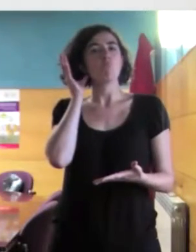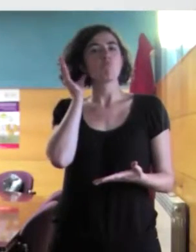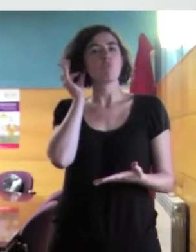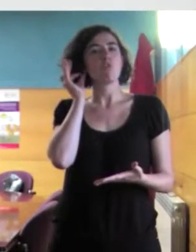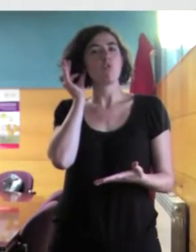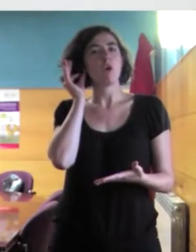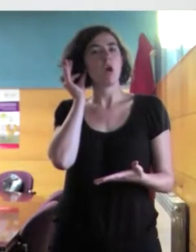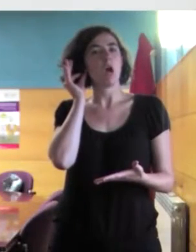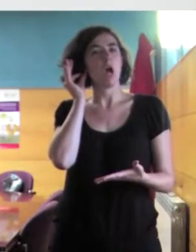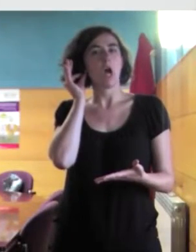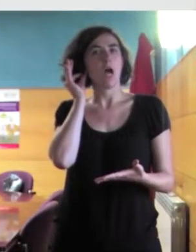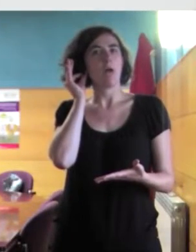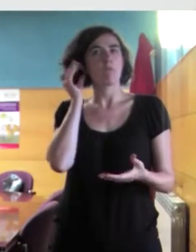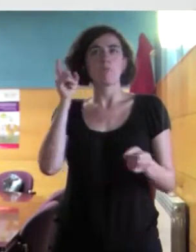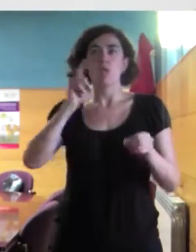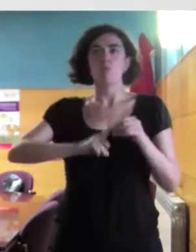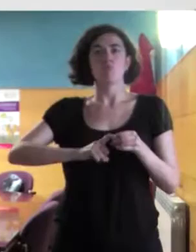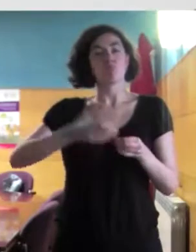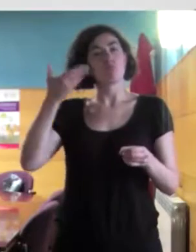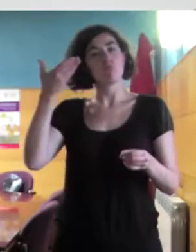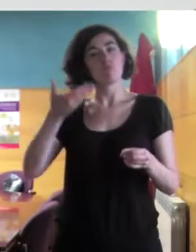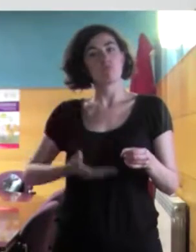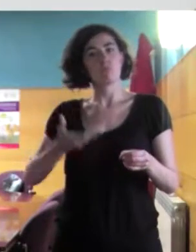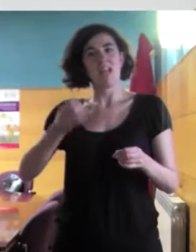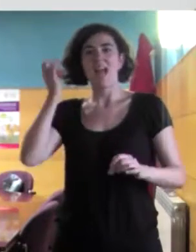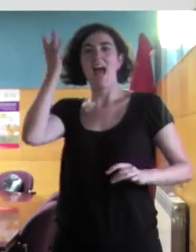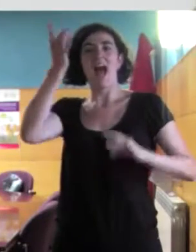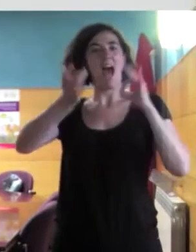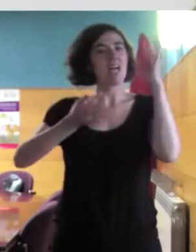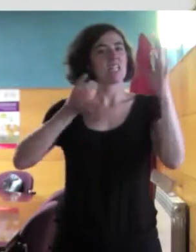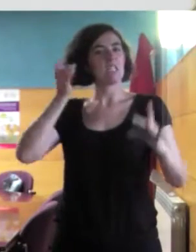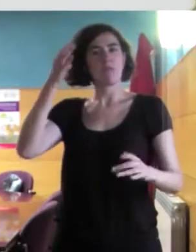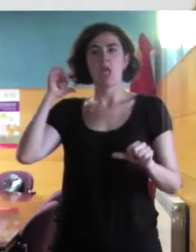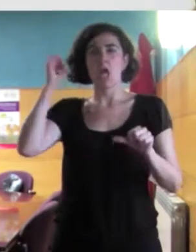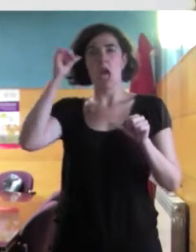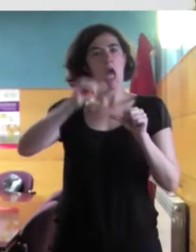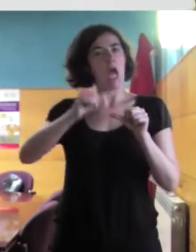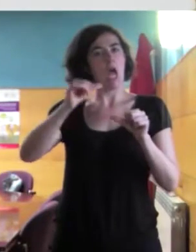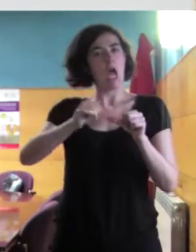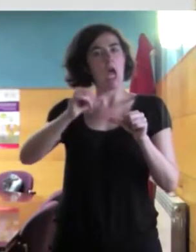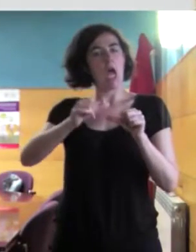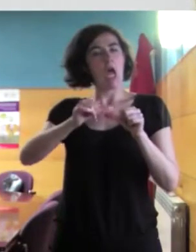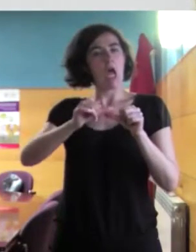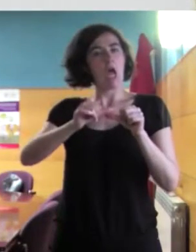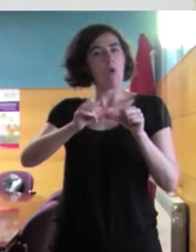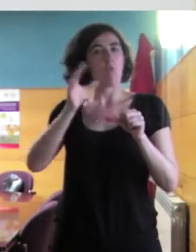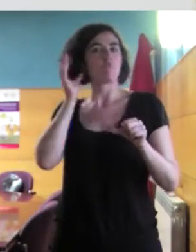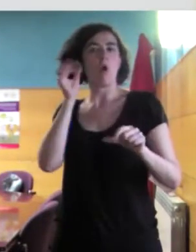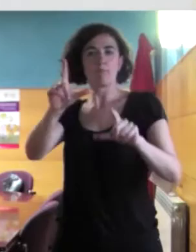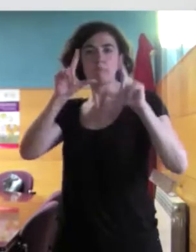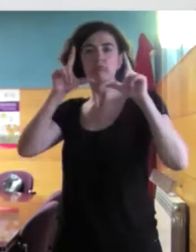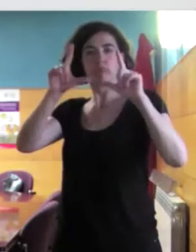clave y fundamental en todas las actividades que se han venido desarrollando durante el transcurso de estos años.